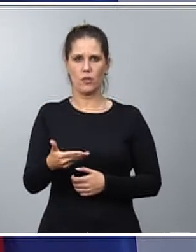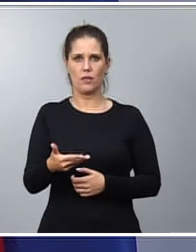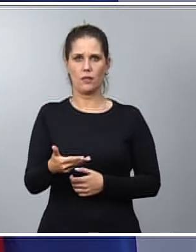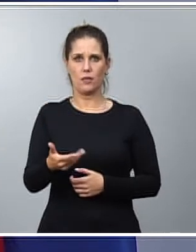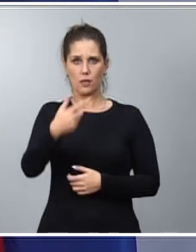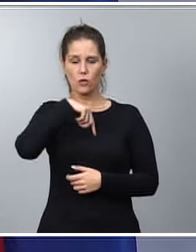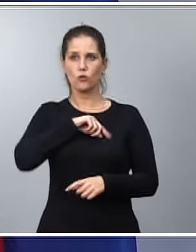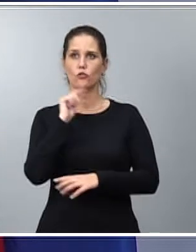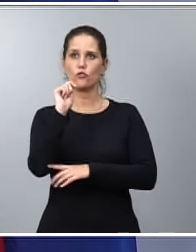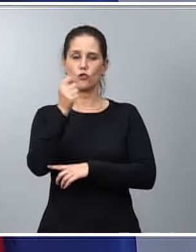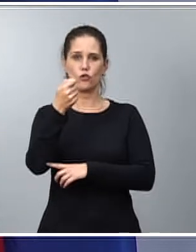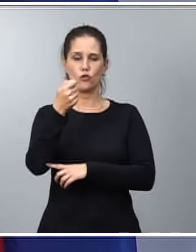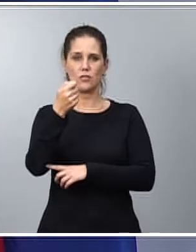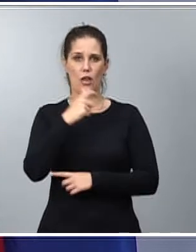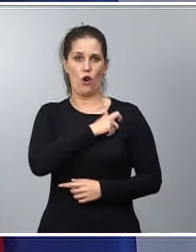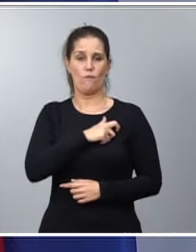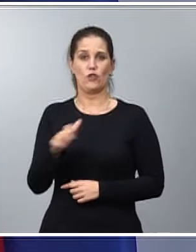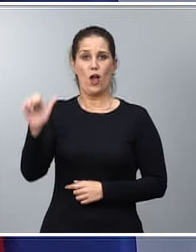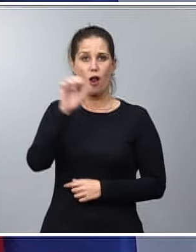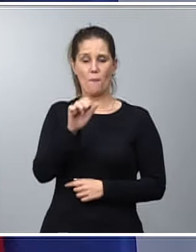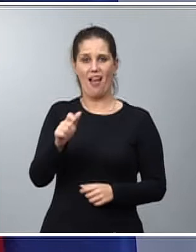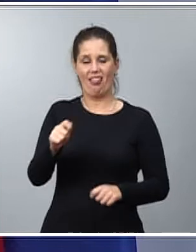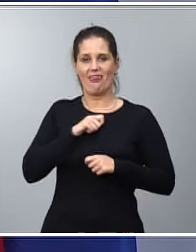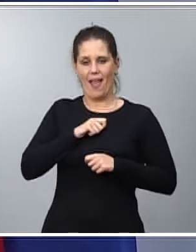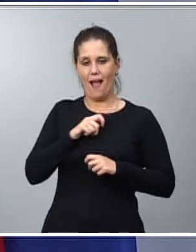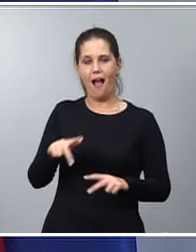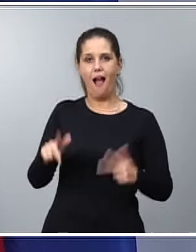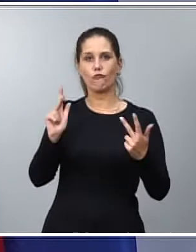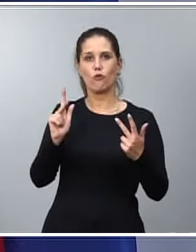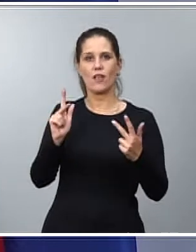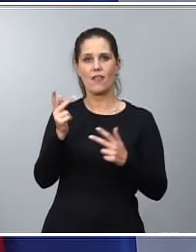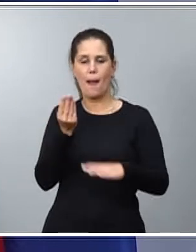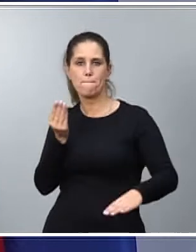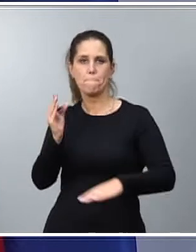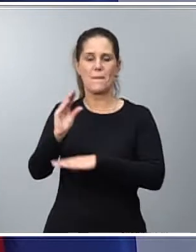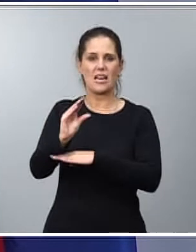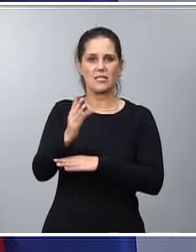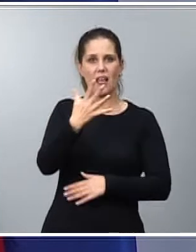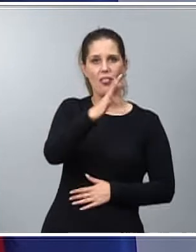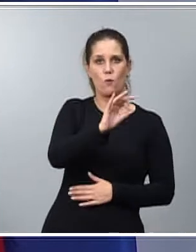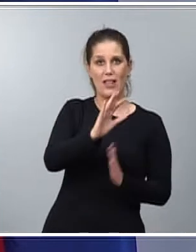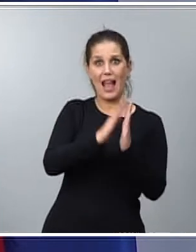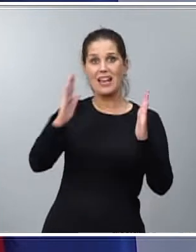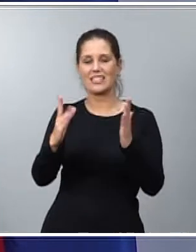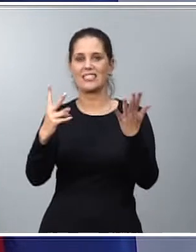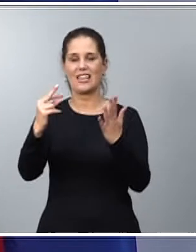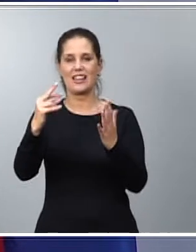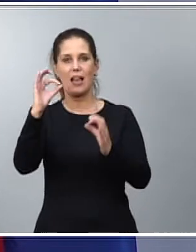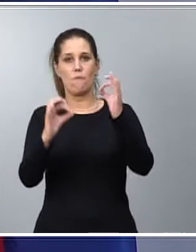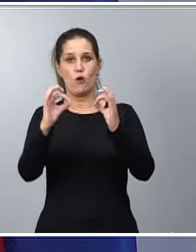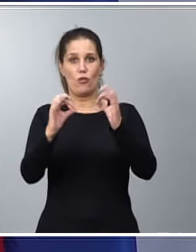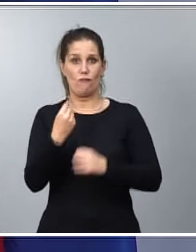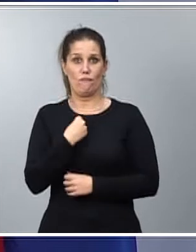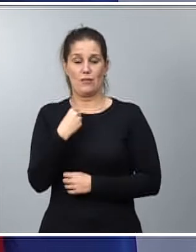Europea autorice un incremento del 50 al 70% del porcentaje de este